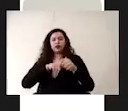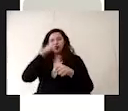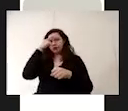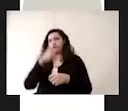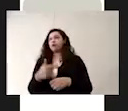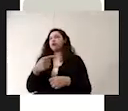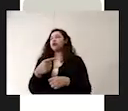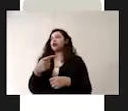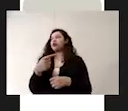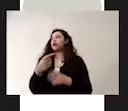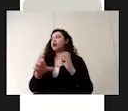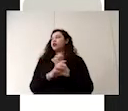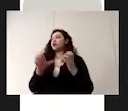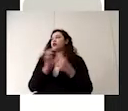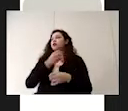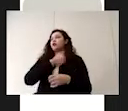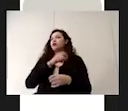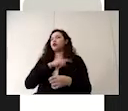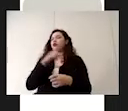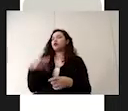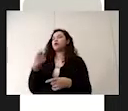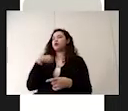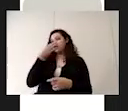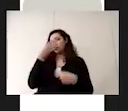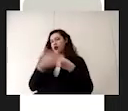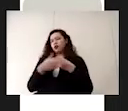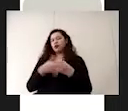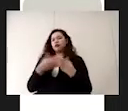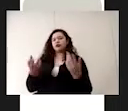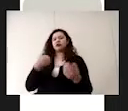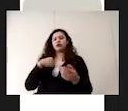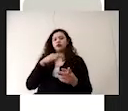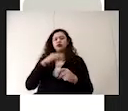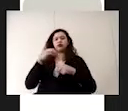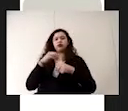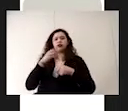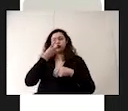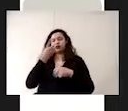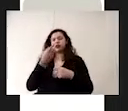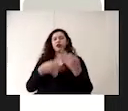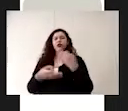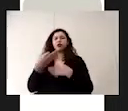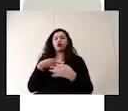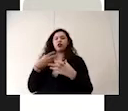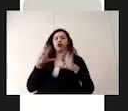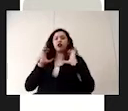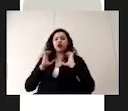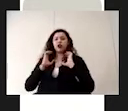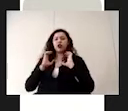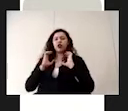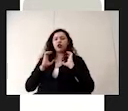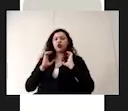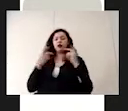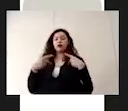sanitarios, sin embargo, les adelanto que nos referimos a todo aquello que tiene contacto directo con una